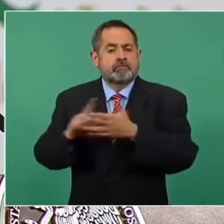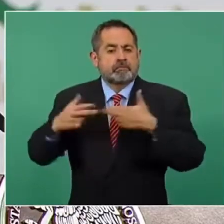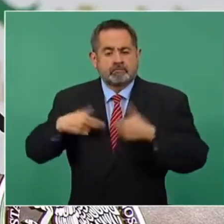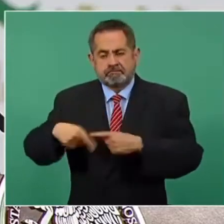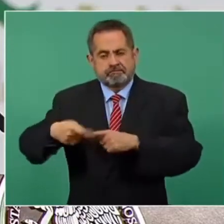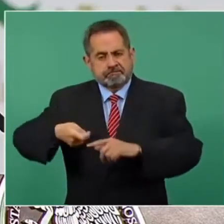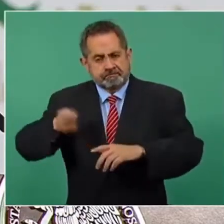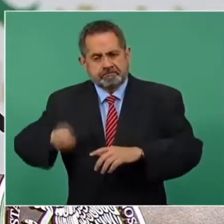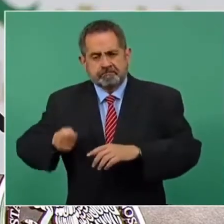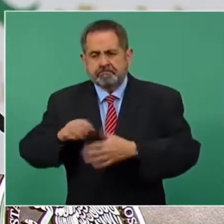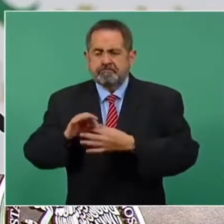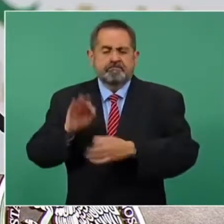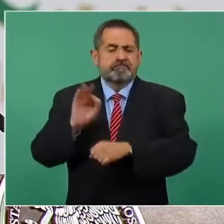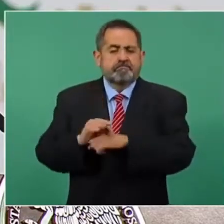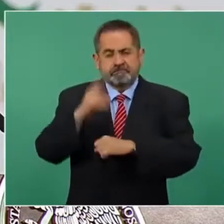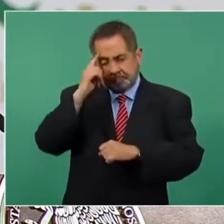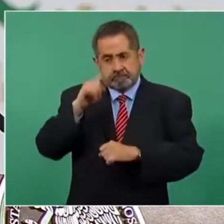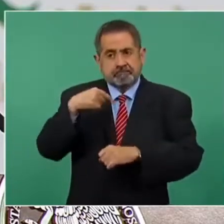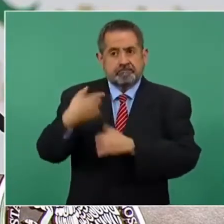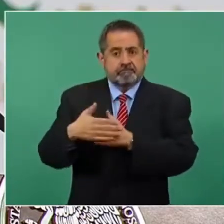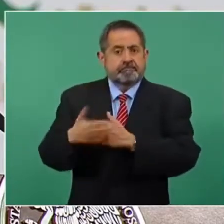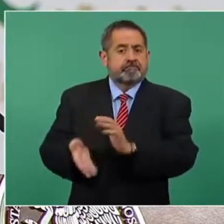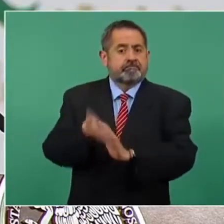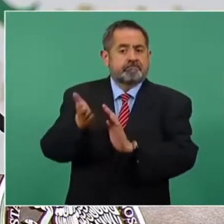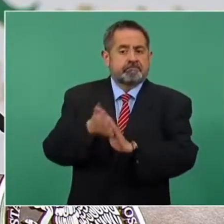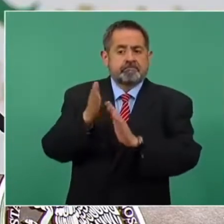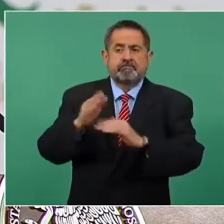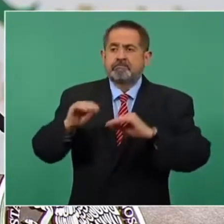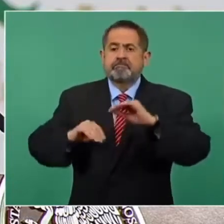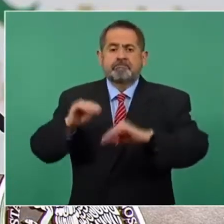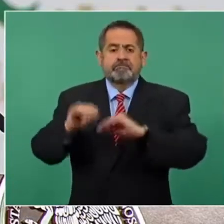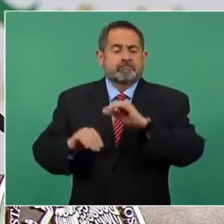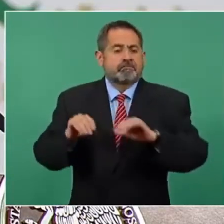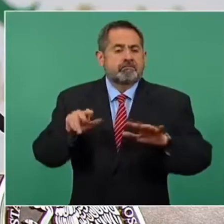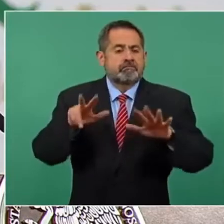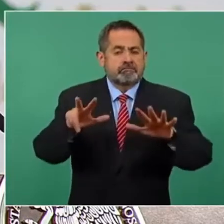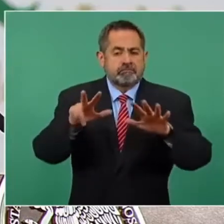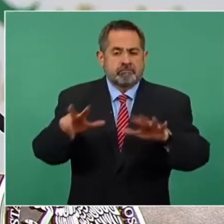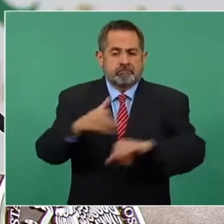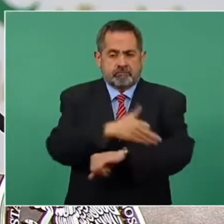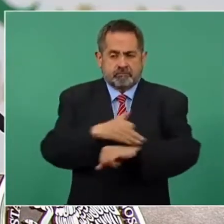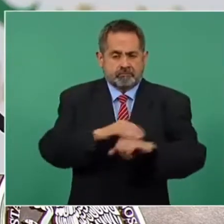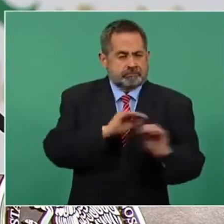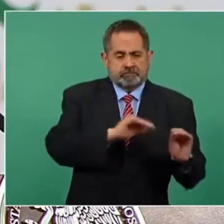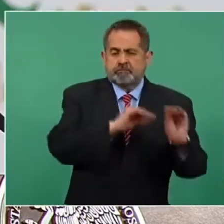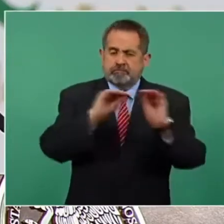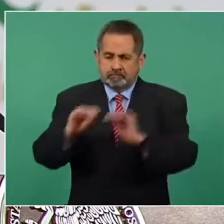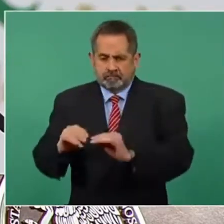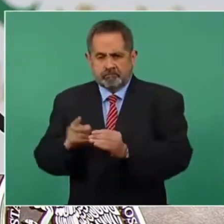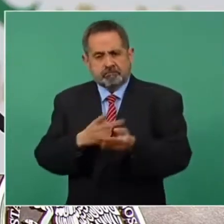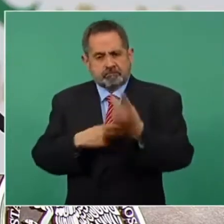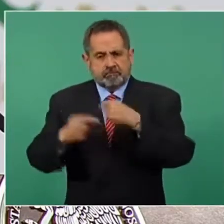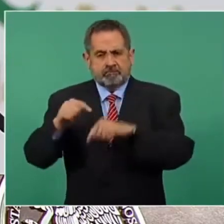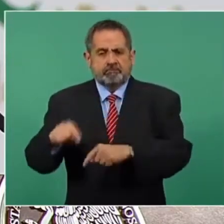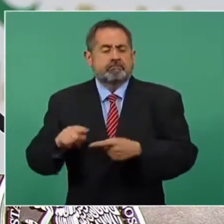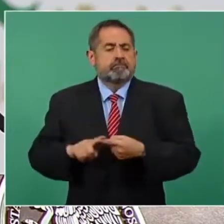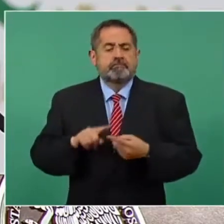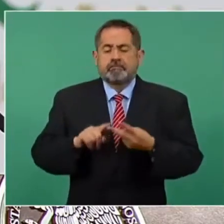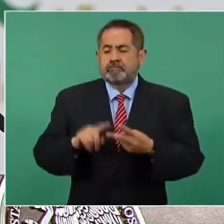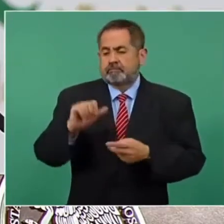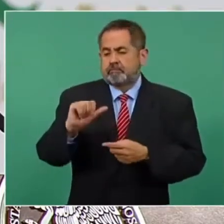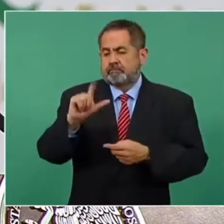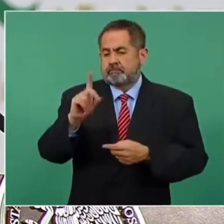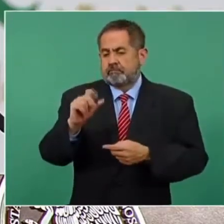conclusión, con la construcción de la vivienda para las 18 familias desplazadas. En el caso de Aldama y Chenaló, que aquí se ha